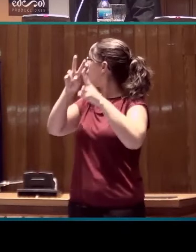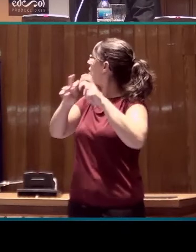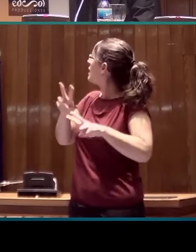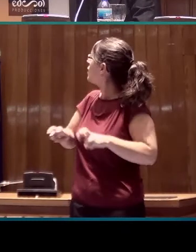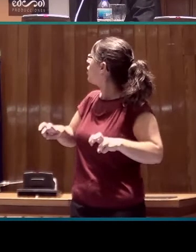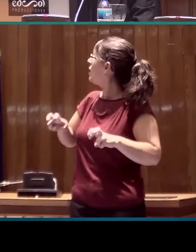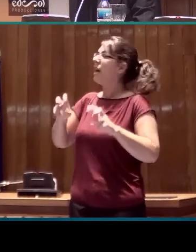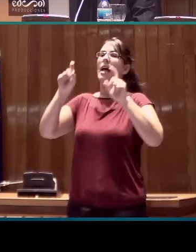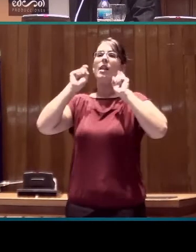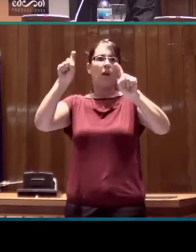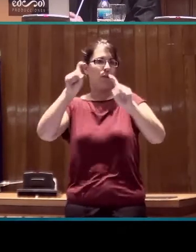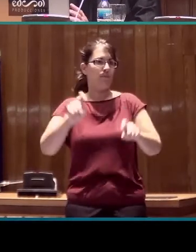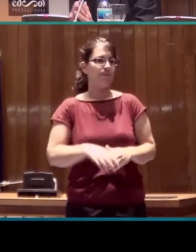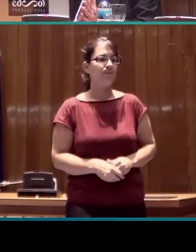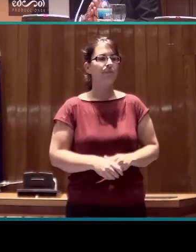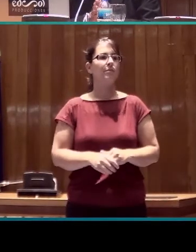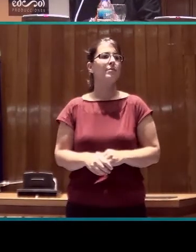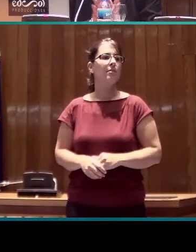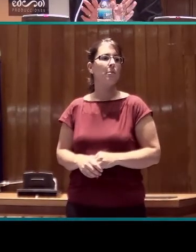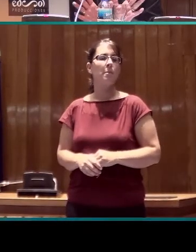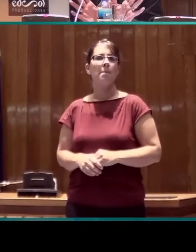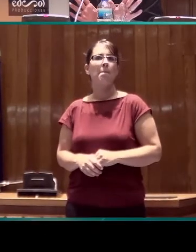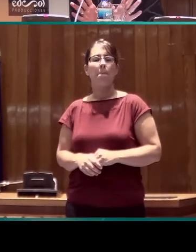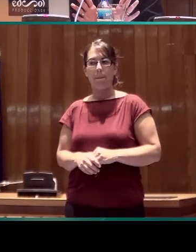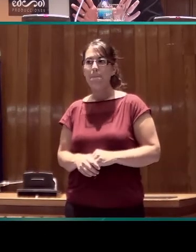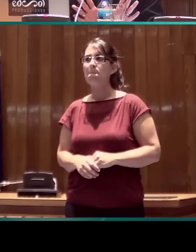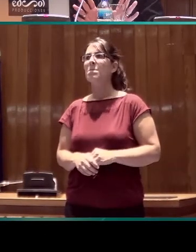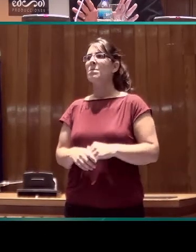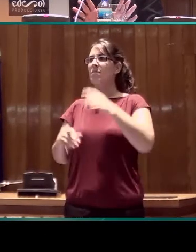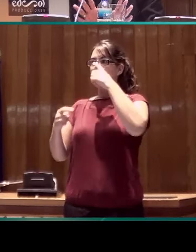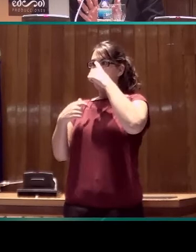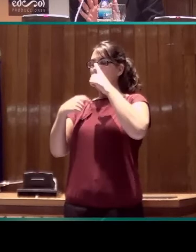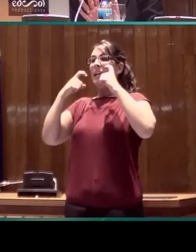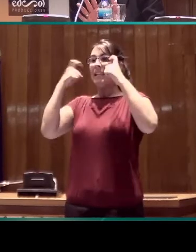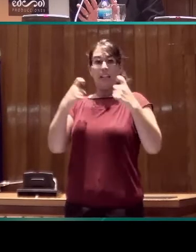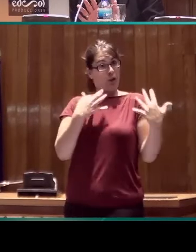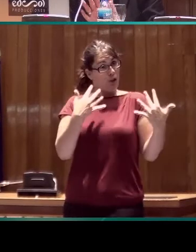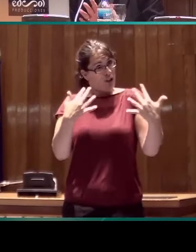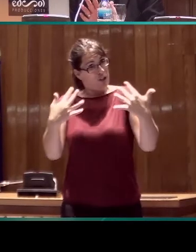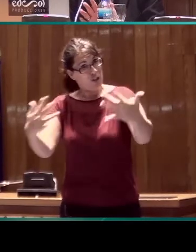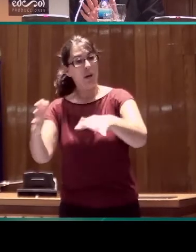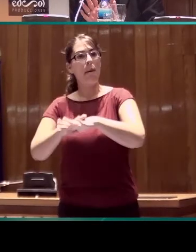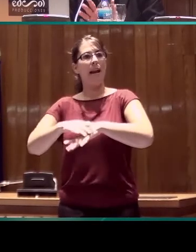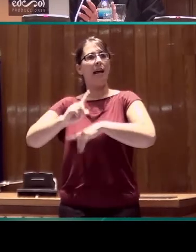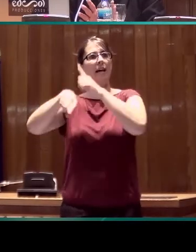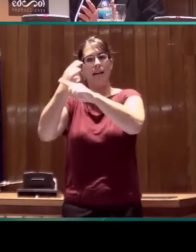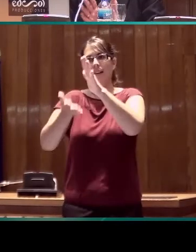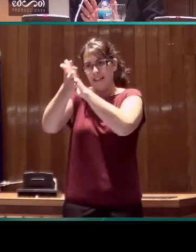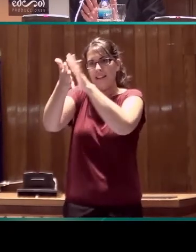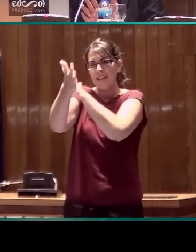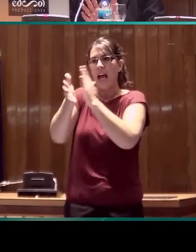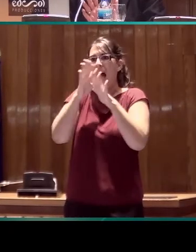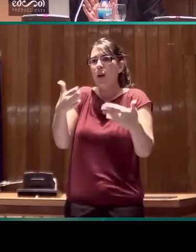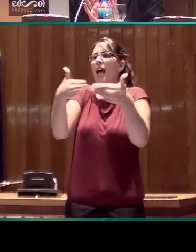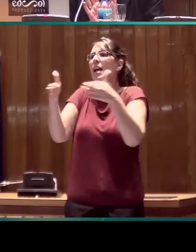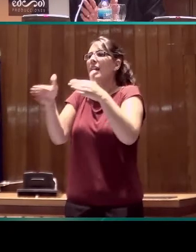Educación, CETI-EUBA. Bien, intento llegar rápidamente a las líneas que mantenemos abiertas en este momento. Son